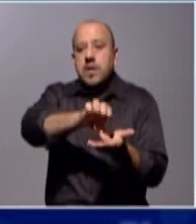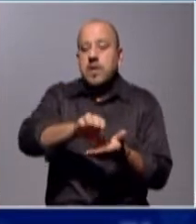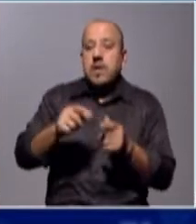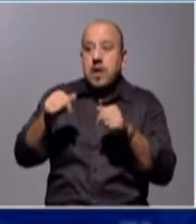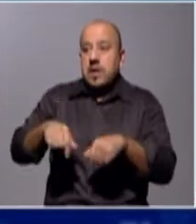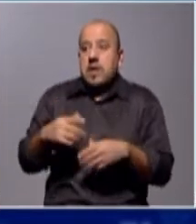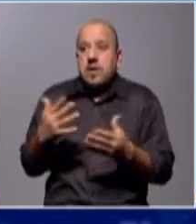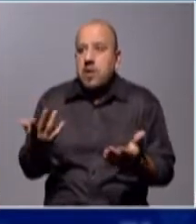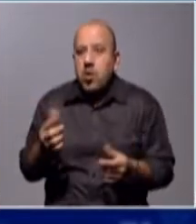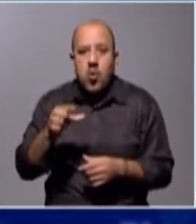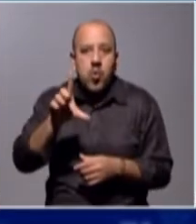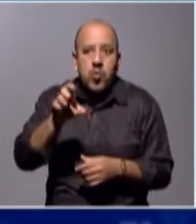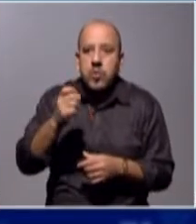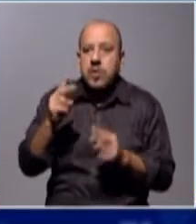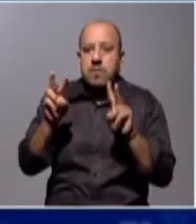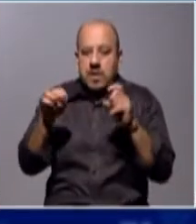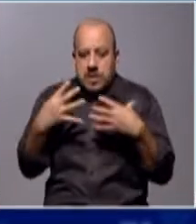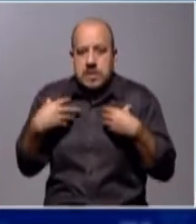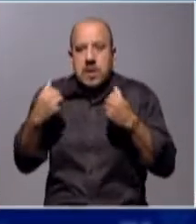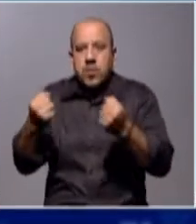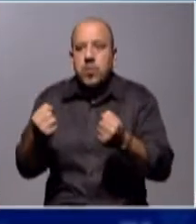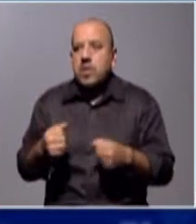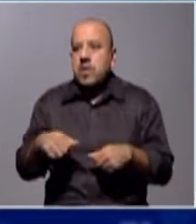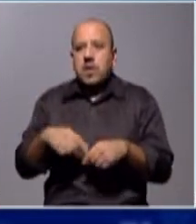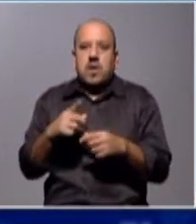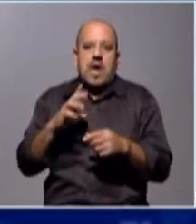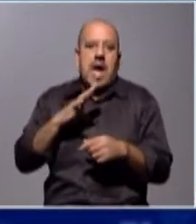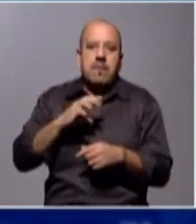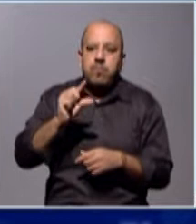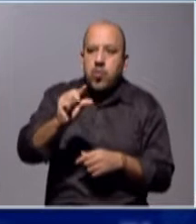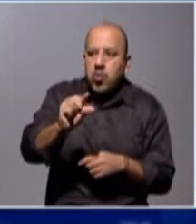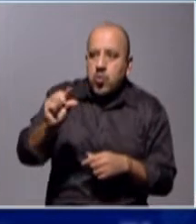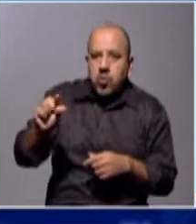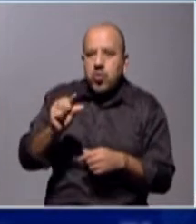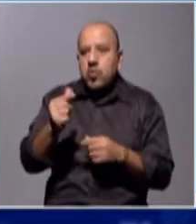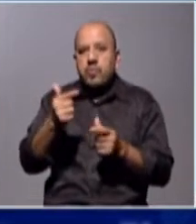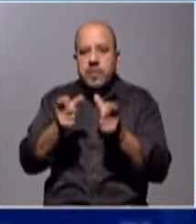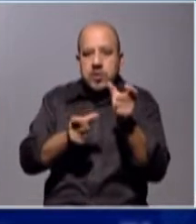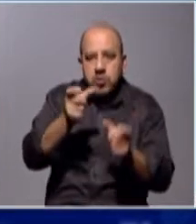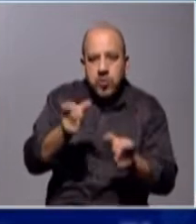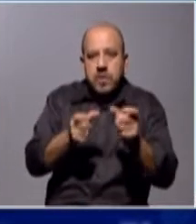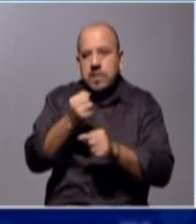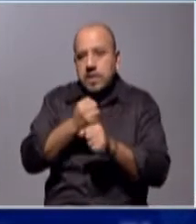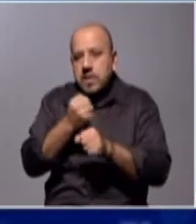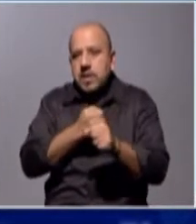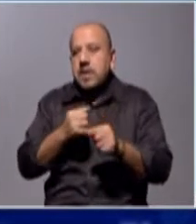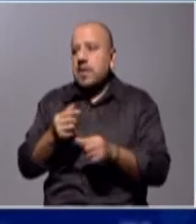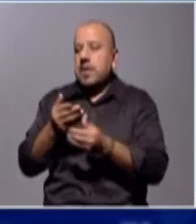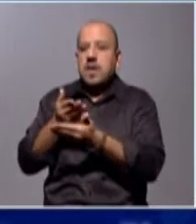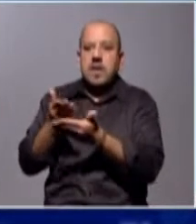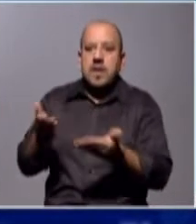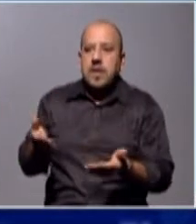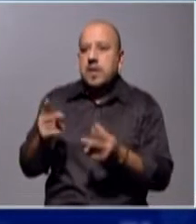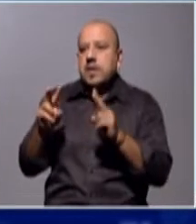supuesto que es amenazada desde el punto de vista de la salud, por pocos recursos, por humanos y de dotación, por dispersión de la